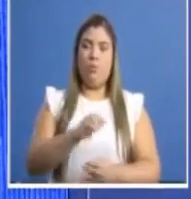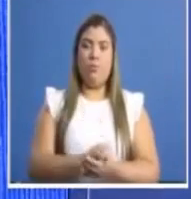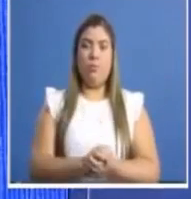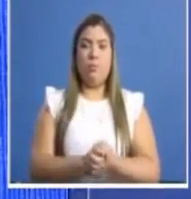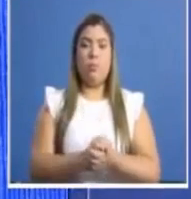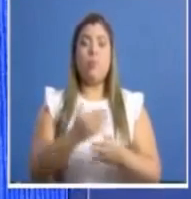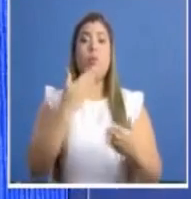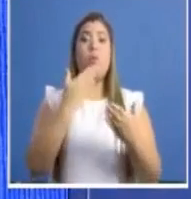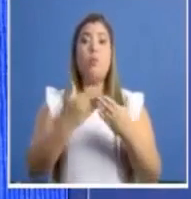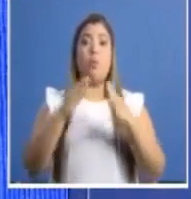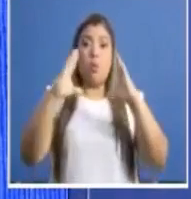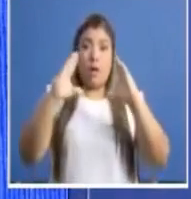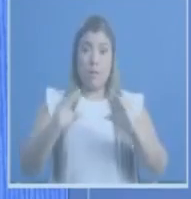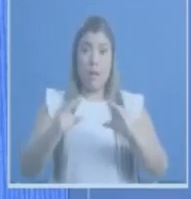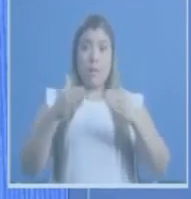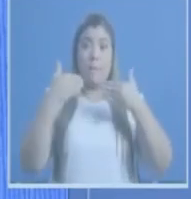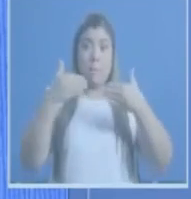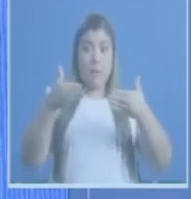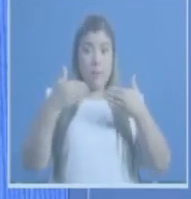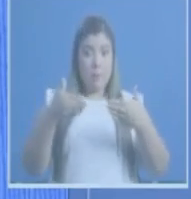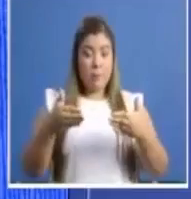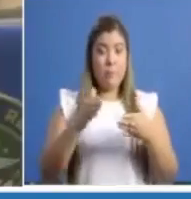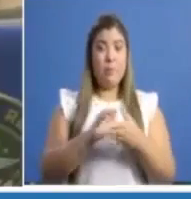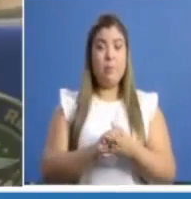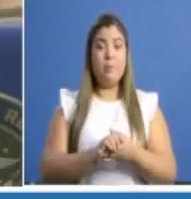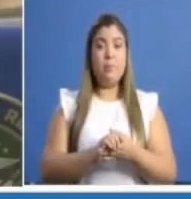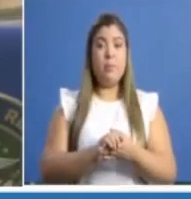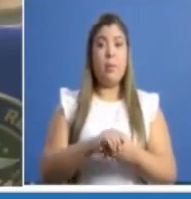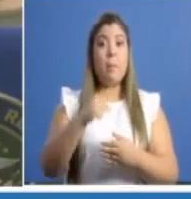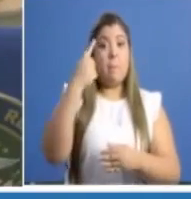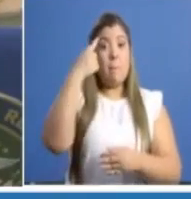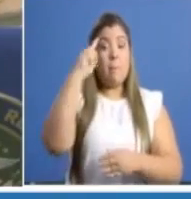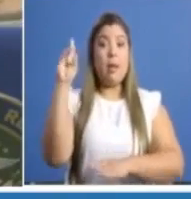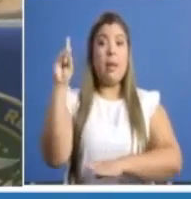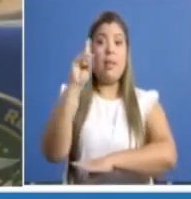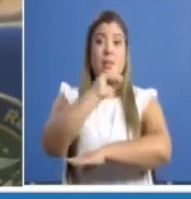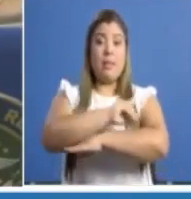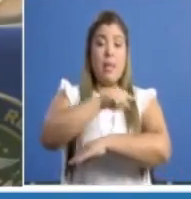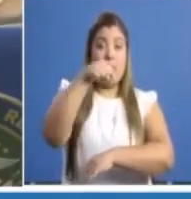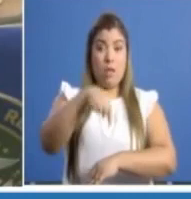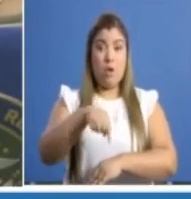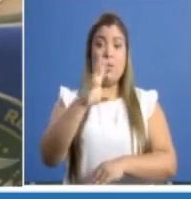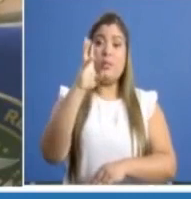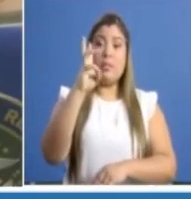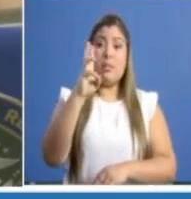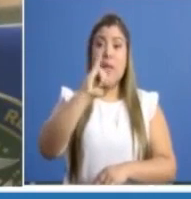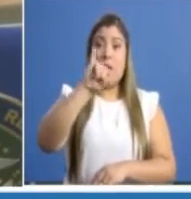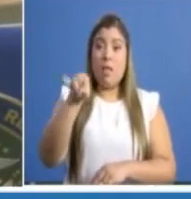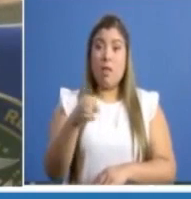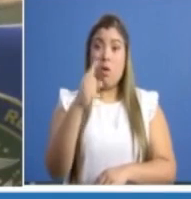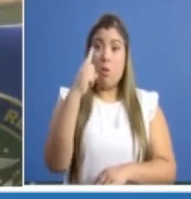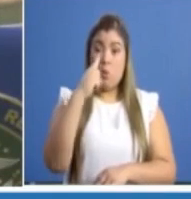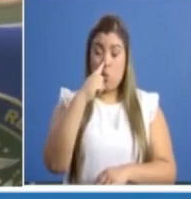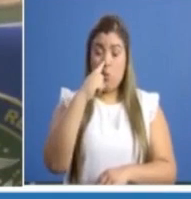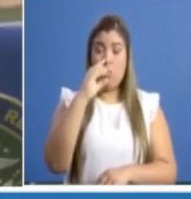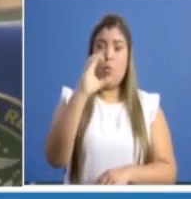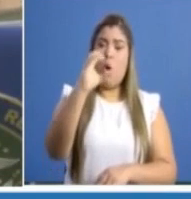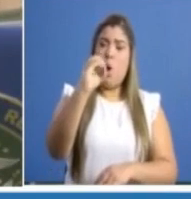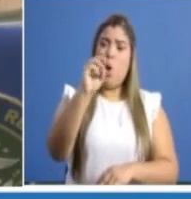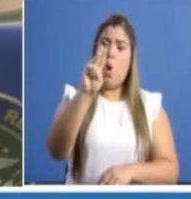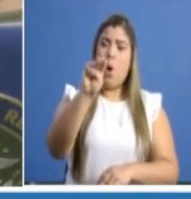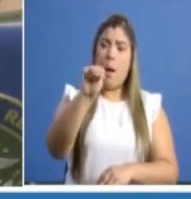Buenas tardes, equipo Panamá. Para el día de hoy, 6 de junio, la OMS